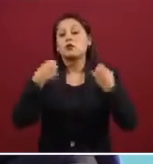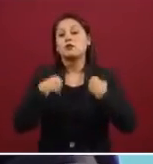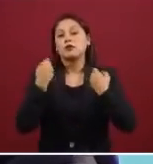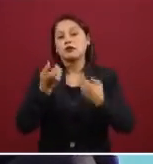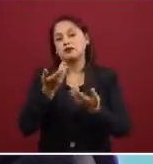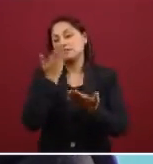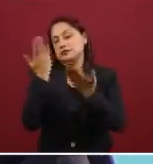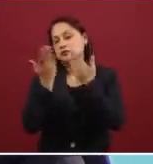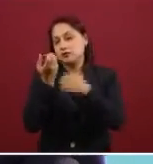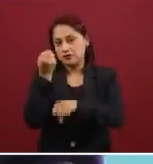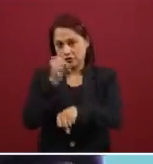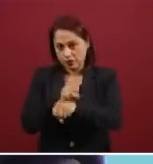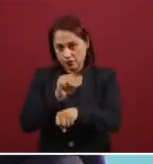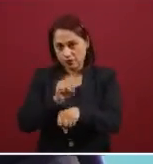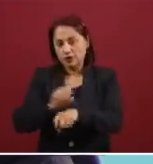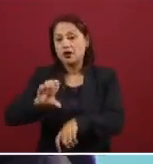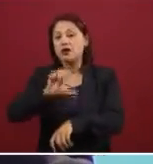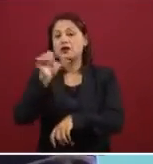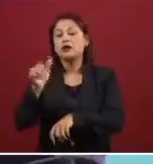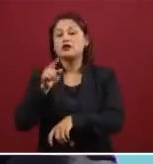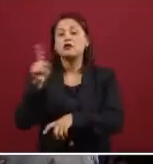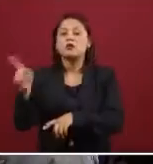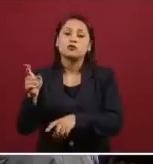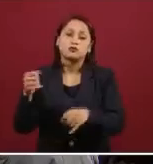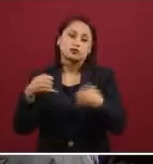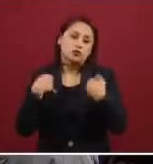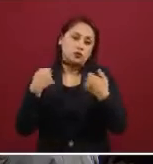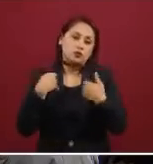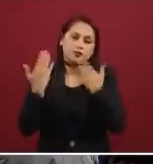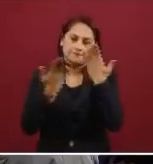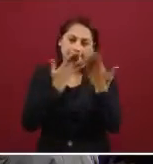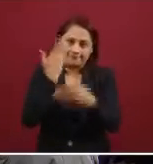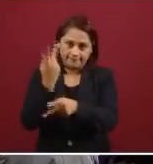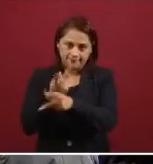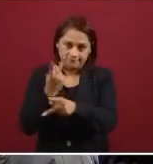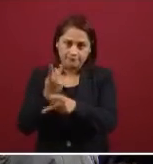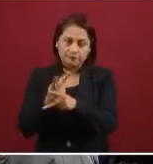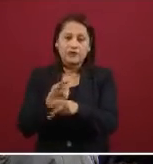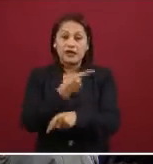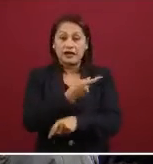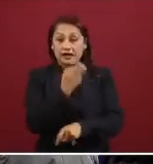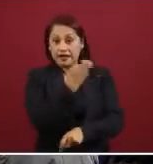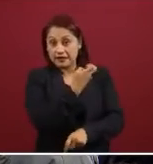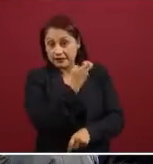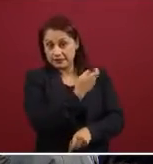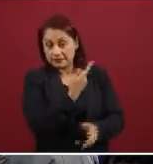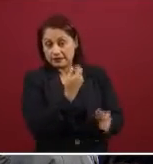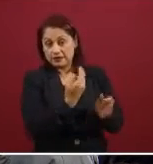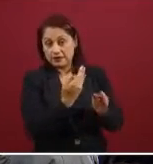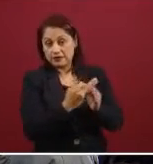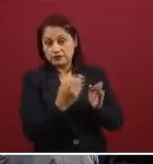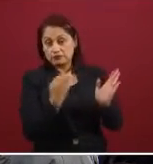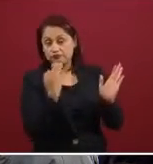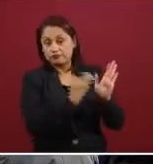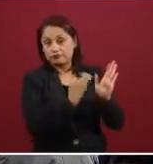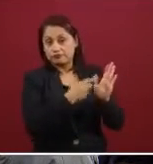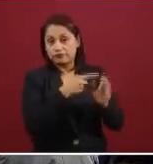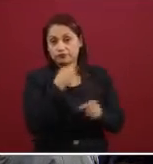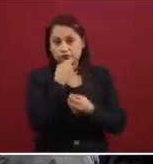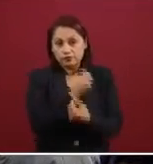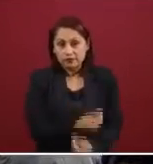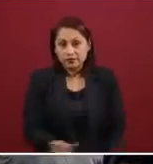bachillerato y universidad. Entonces, este es un material para niños, para ir acercándose con estos temas.